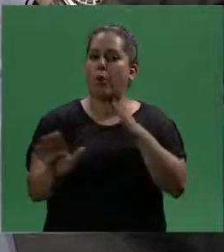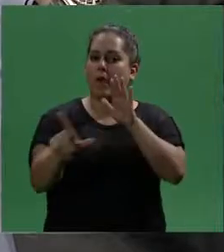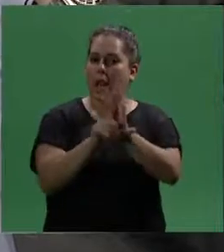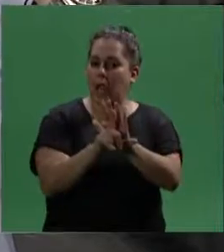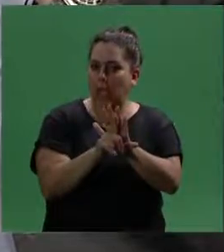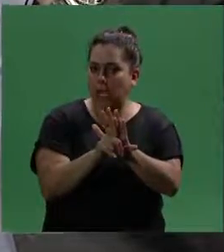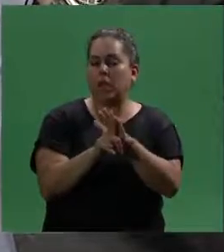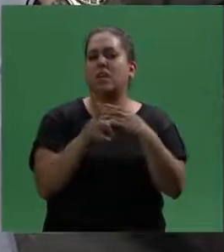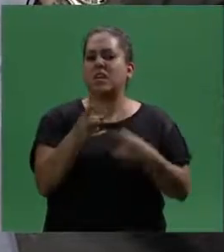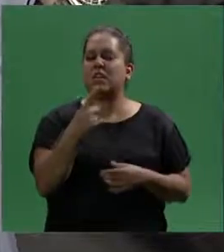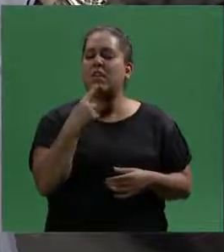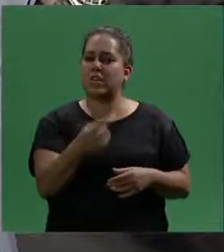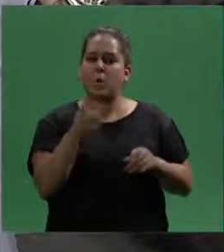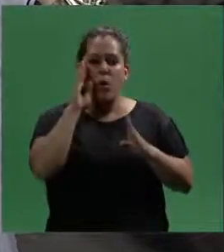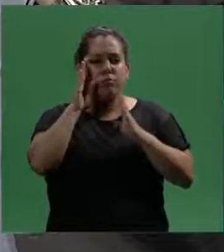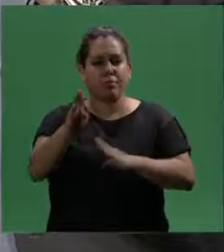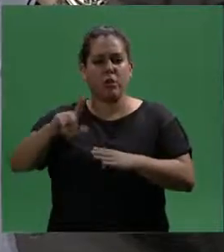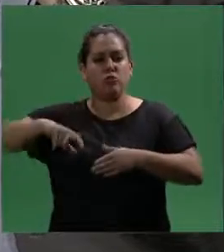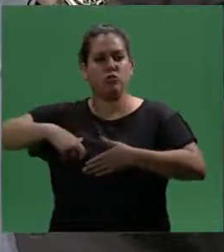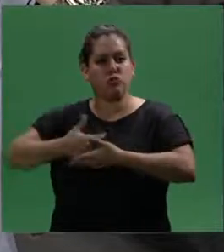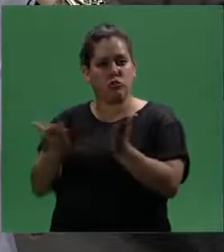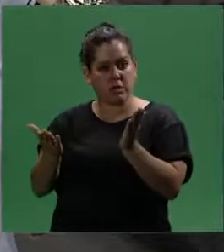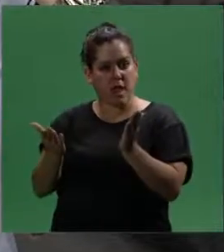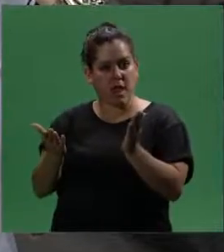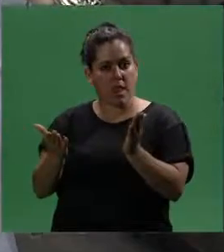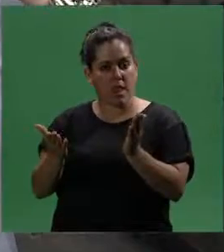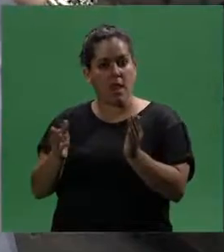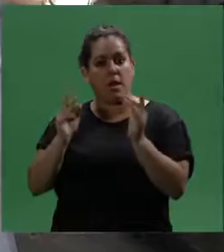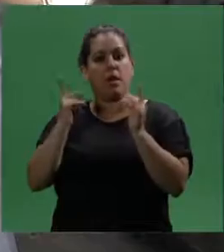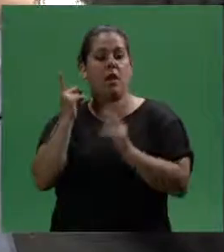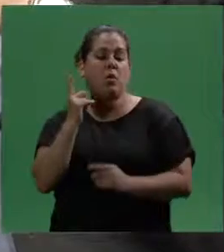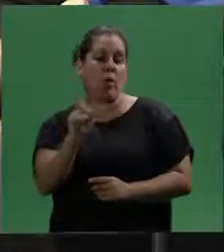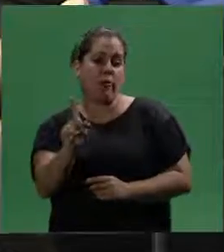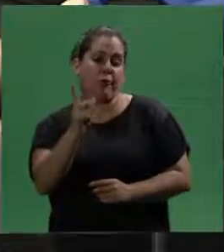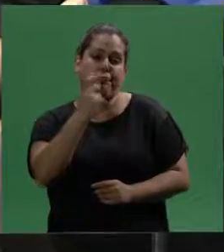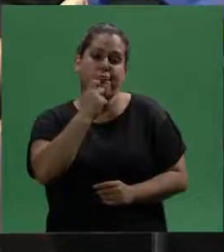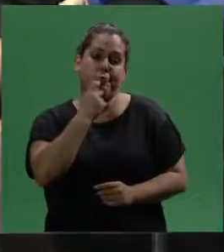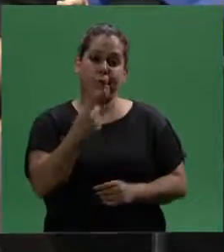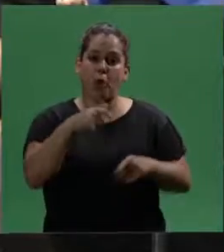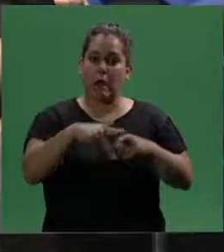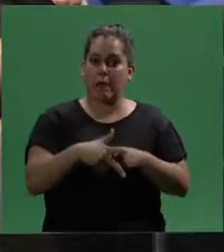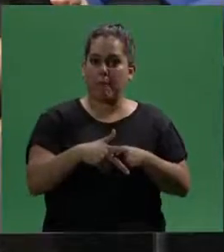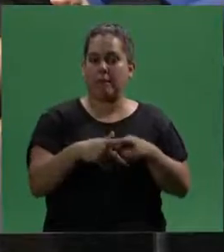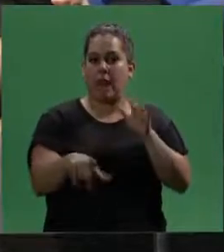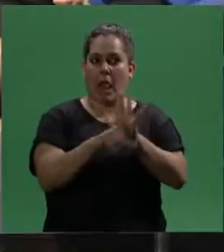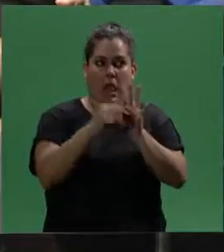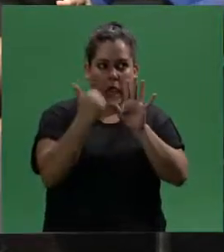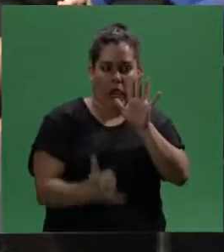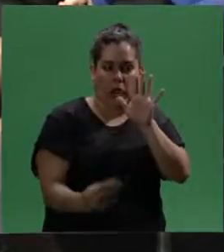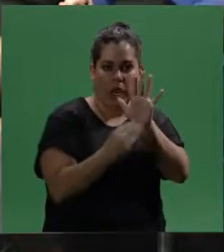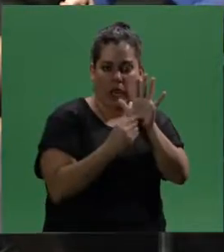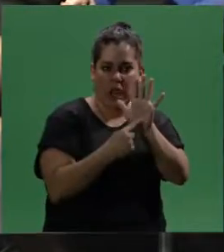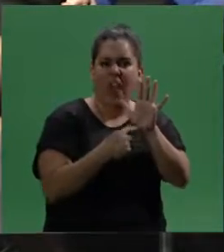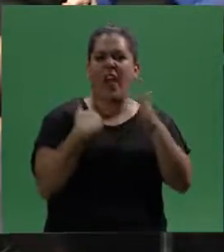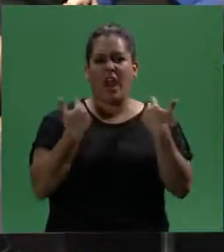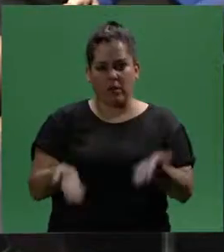nueva ley que refleje ese enfoque social y entonces cuando esta herramienta sea ley y esté a